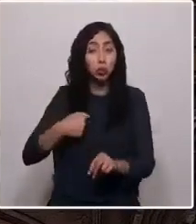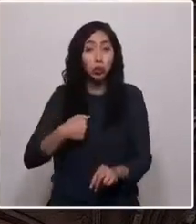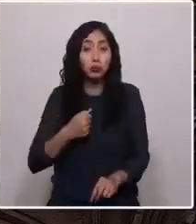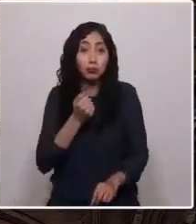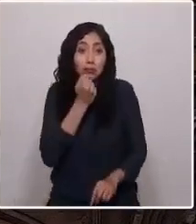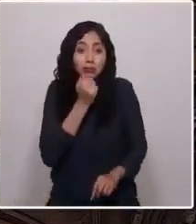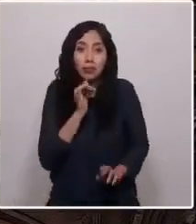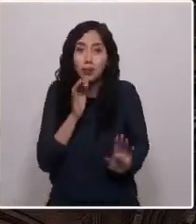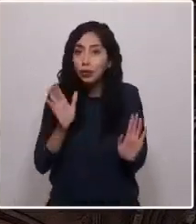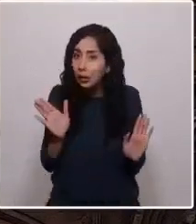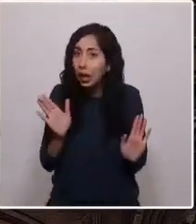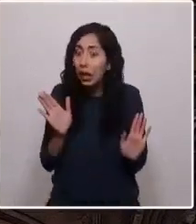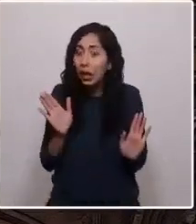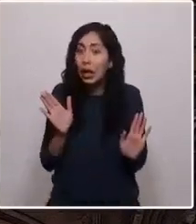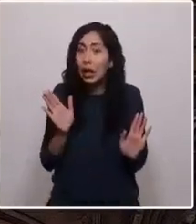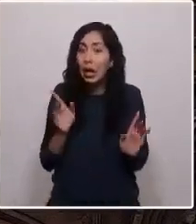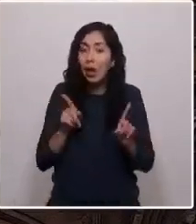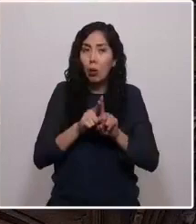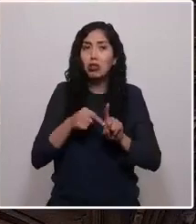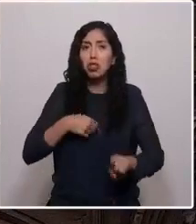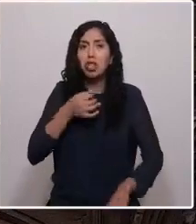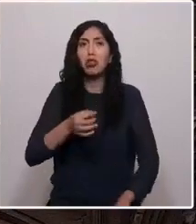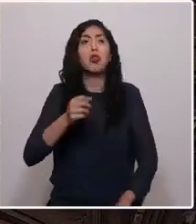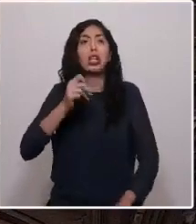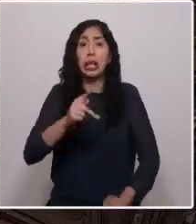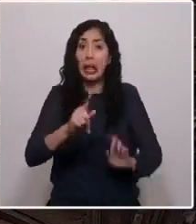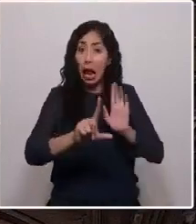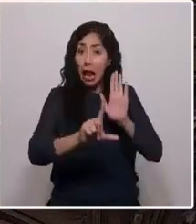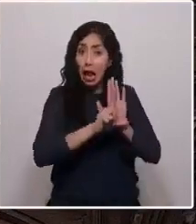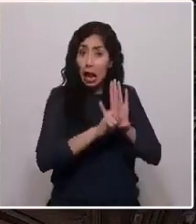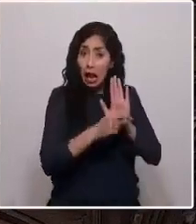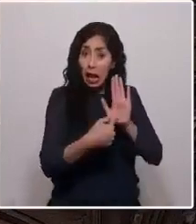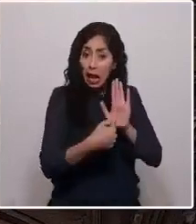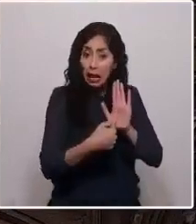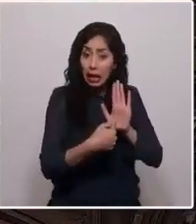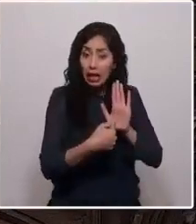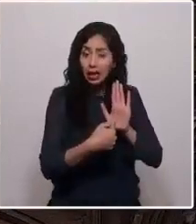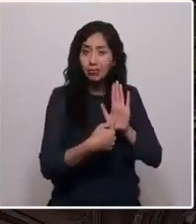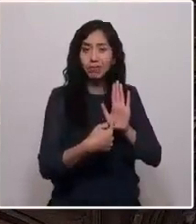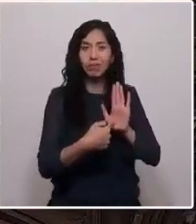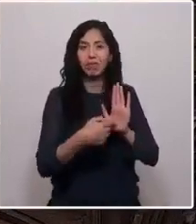y a equivocarme, digo que esta ley es una ley que está viciada